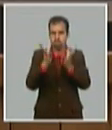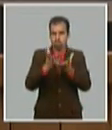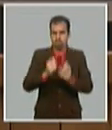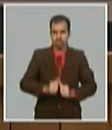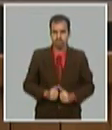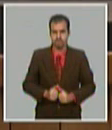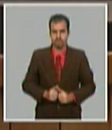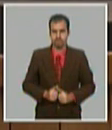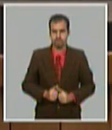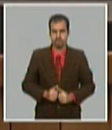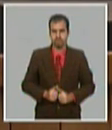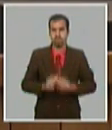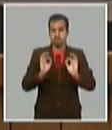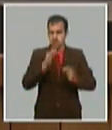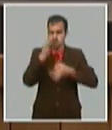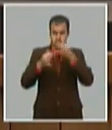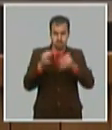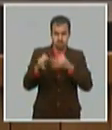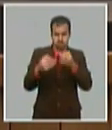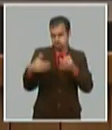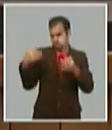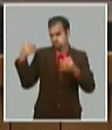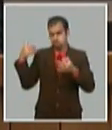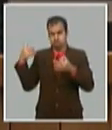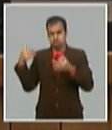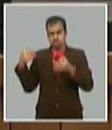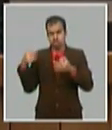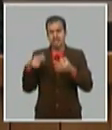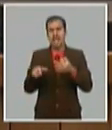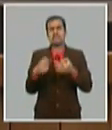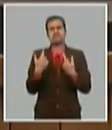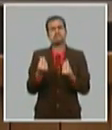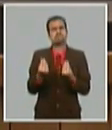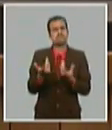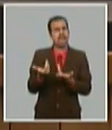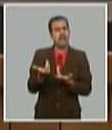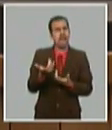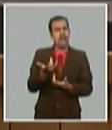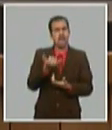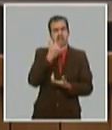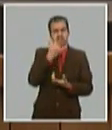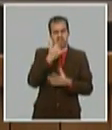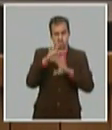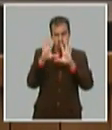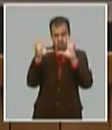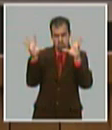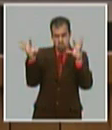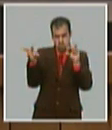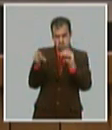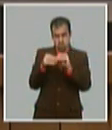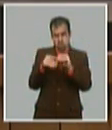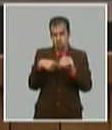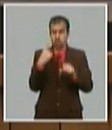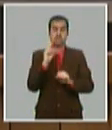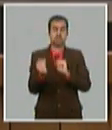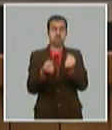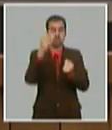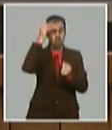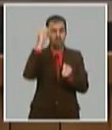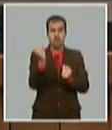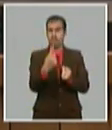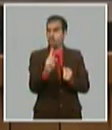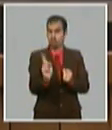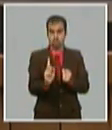como hemos planteado en otras ocasiones no implica la asignación centralizada de todos los recursos pero sí